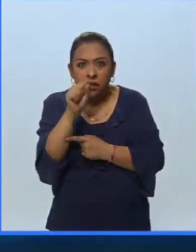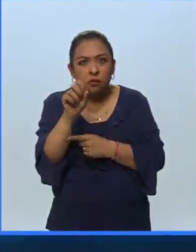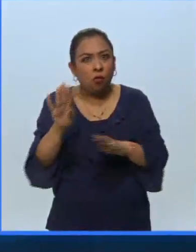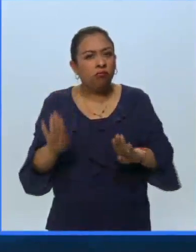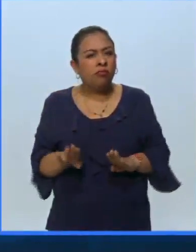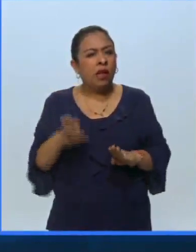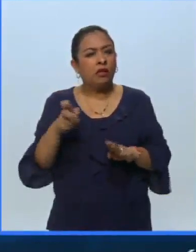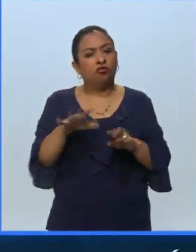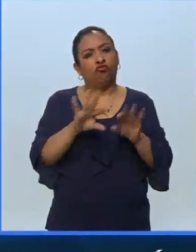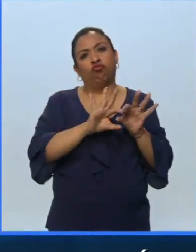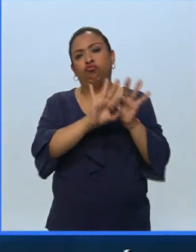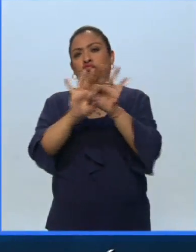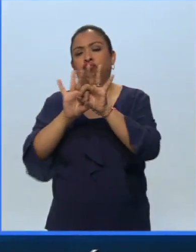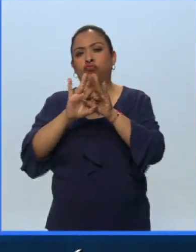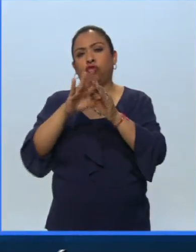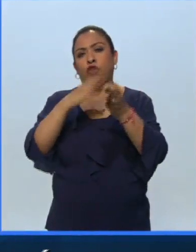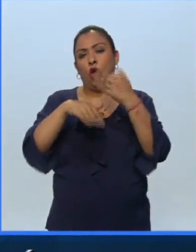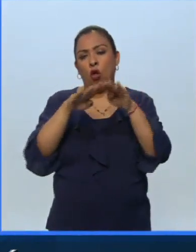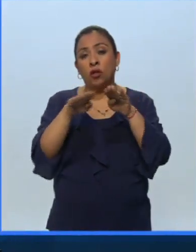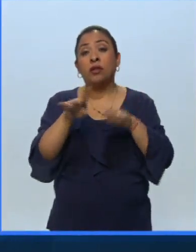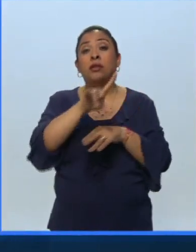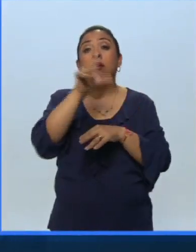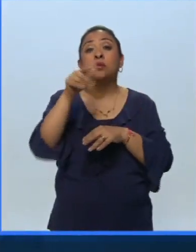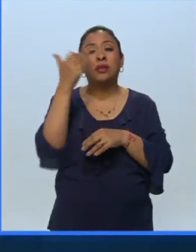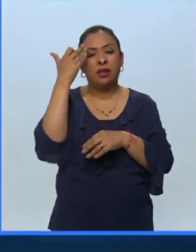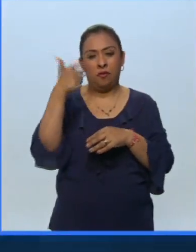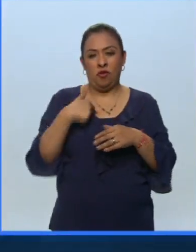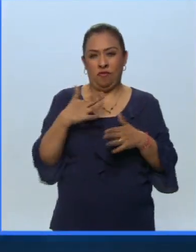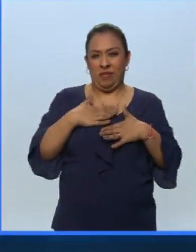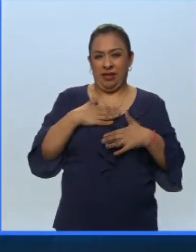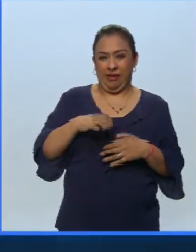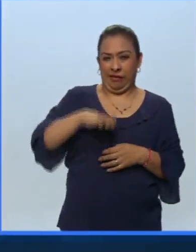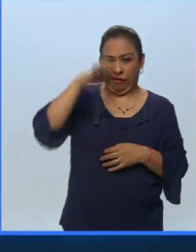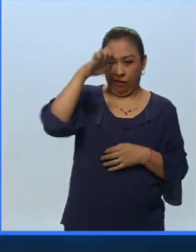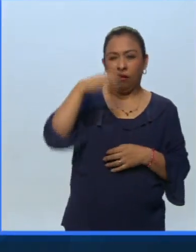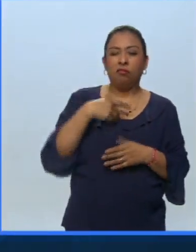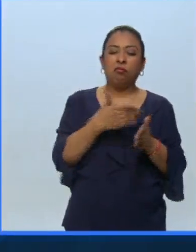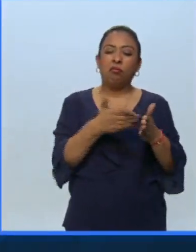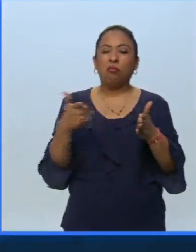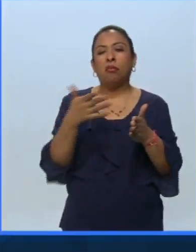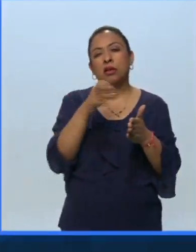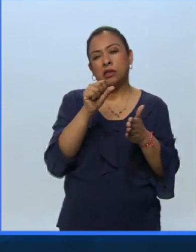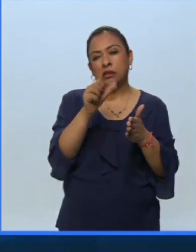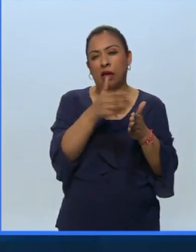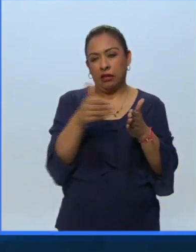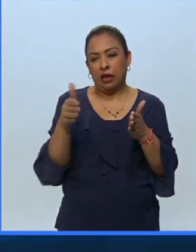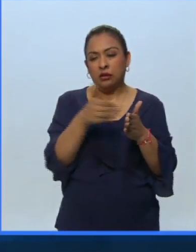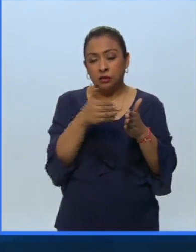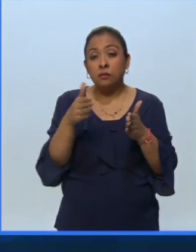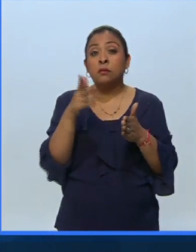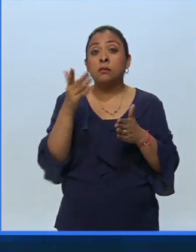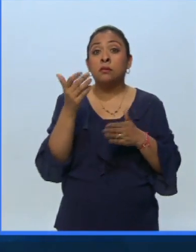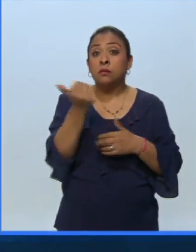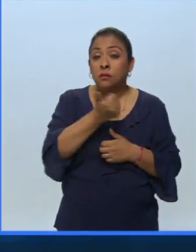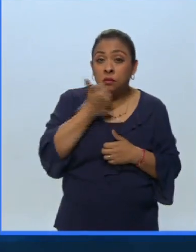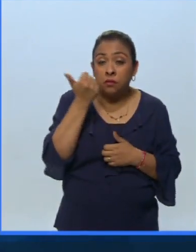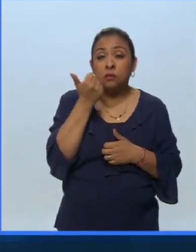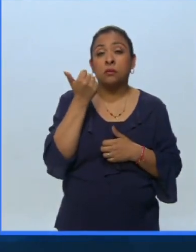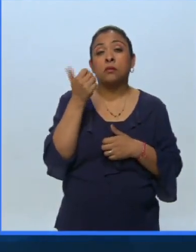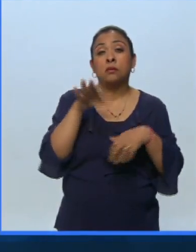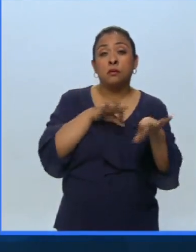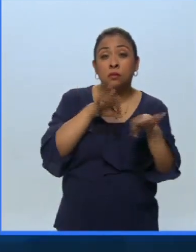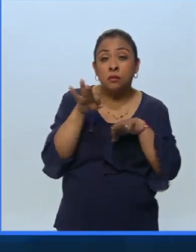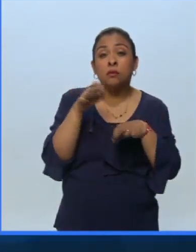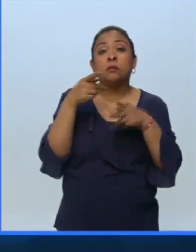hegemónico fue precisamente hasta la generación a la que yo pertenezco en los años 60 cuando los estudiantes y los trabajadores